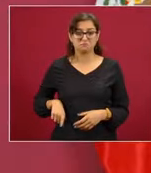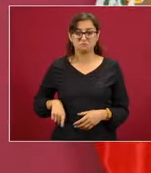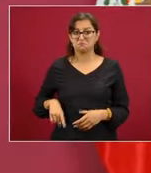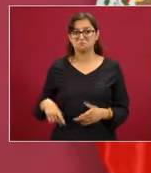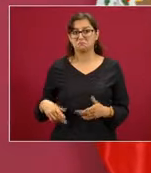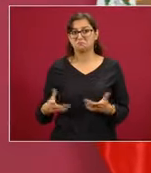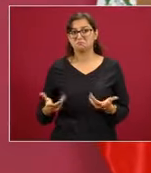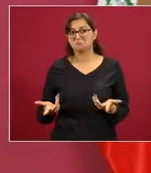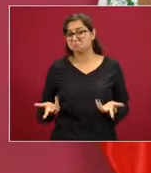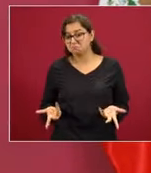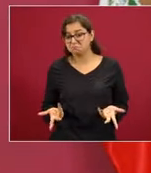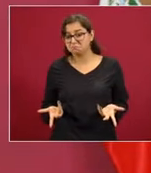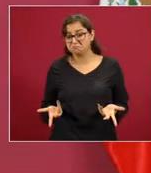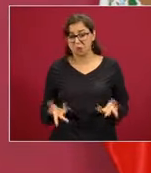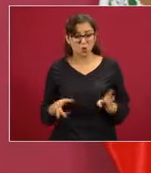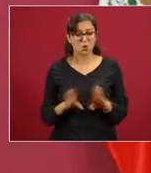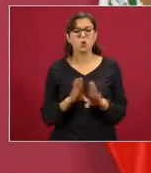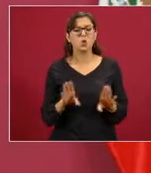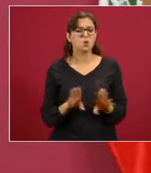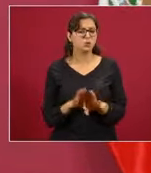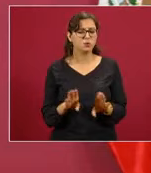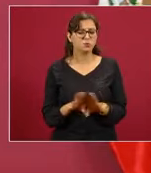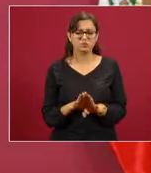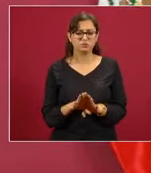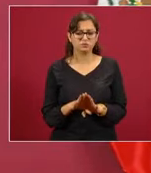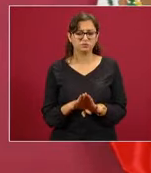se dedicaban